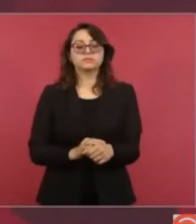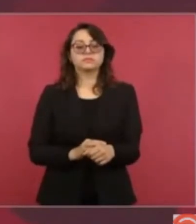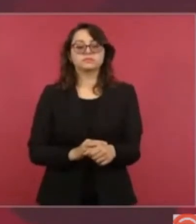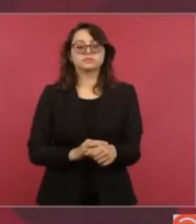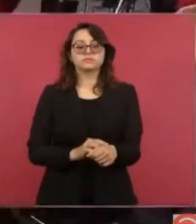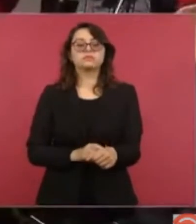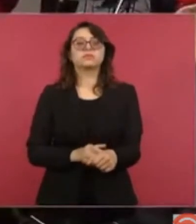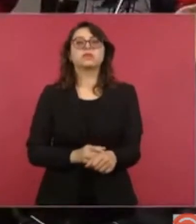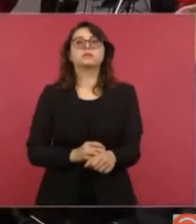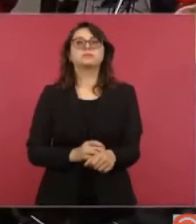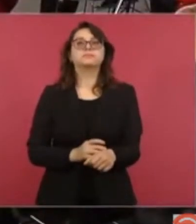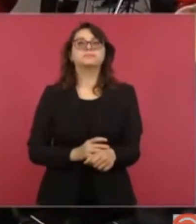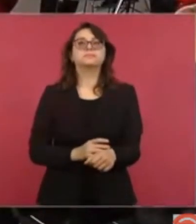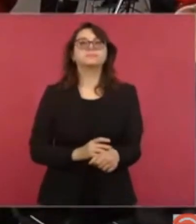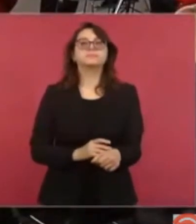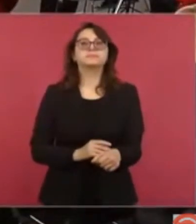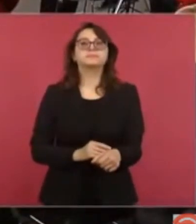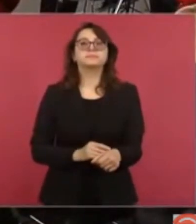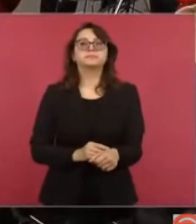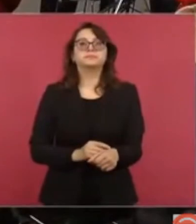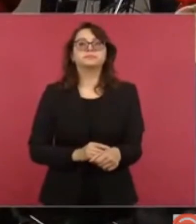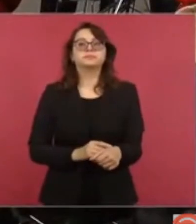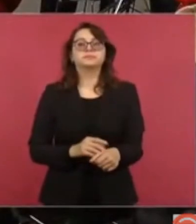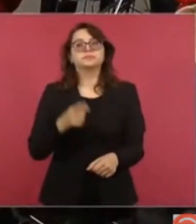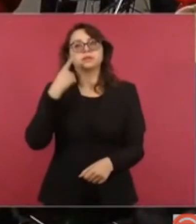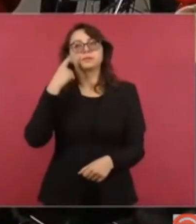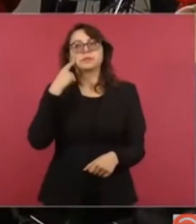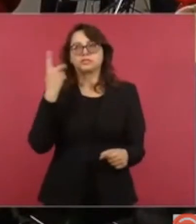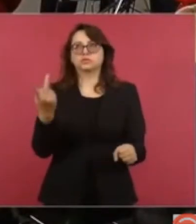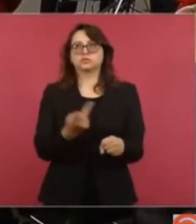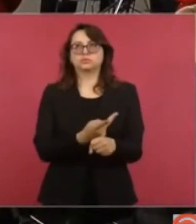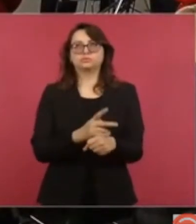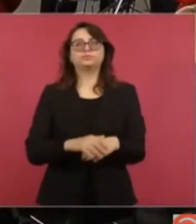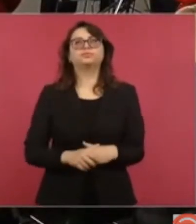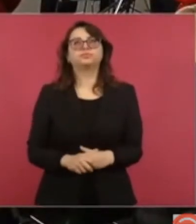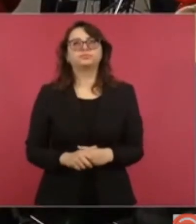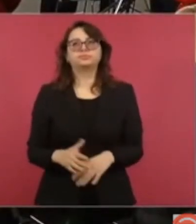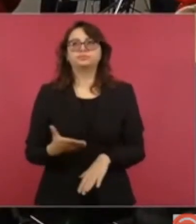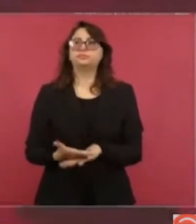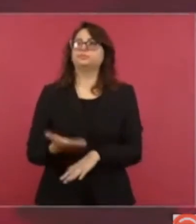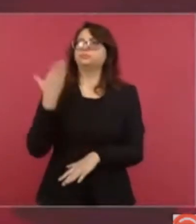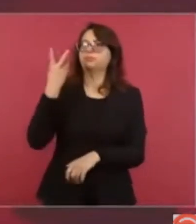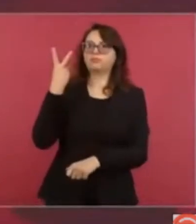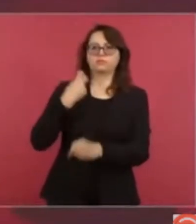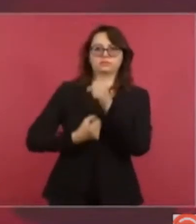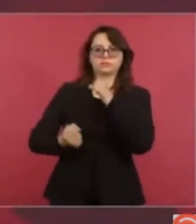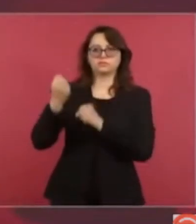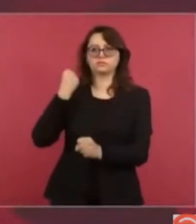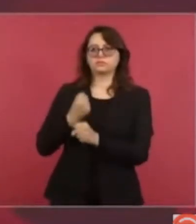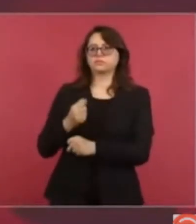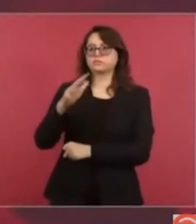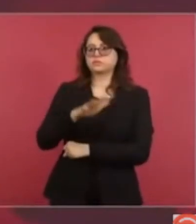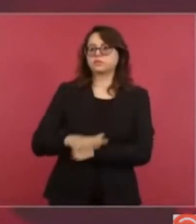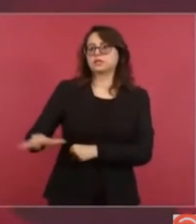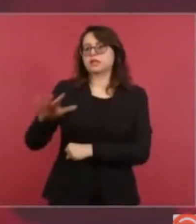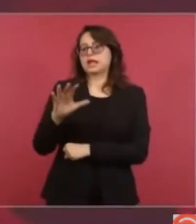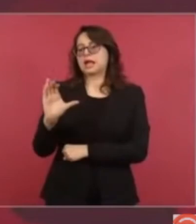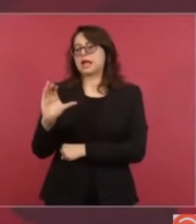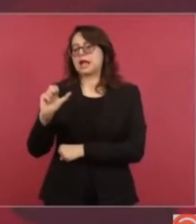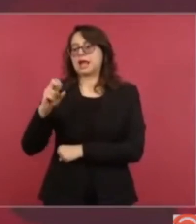Cananea hace como dos años y se inició un plan